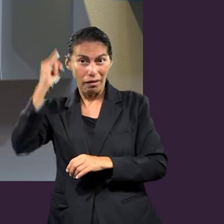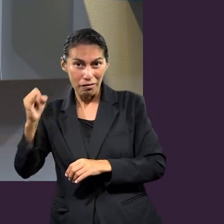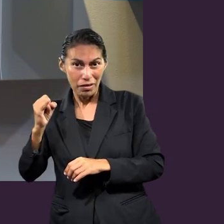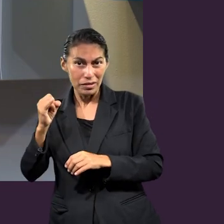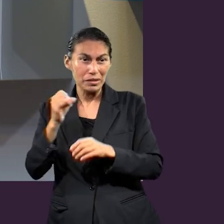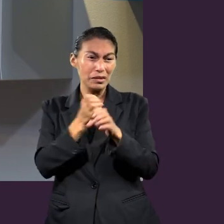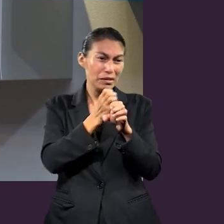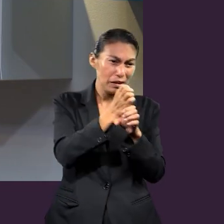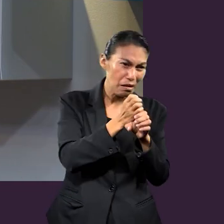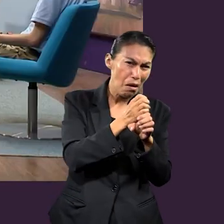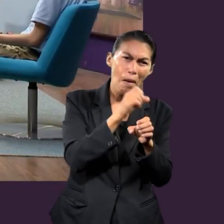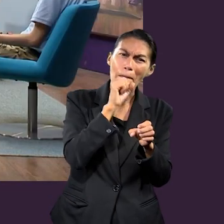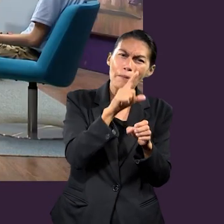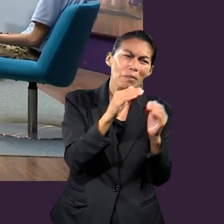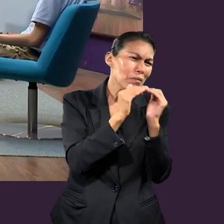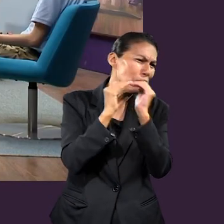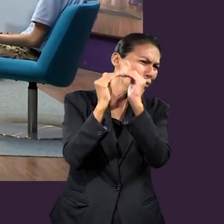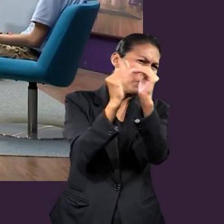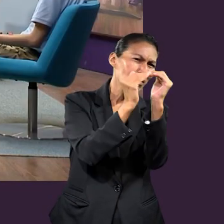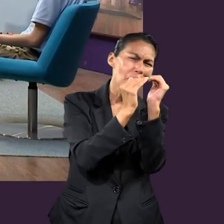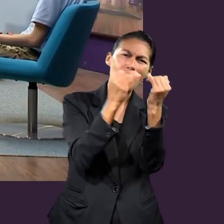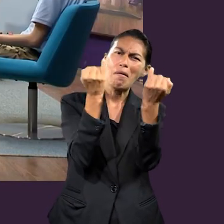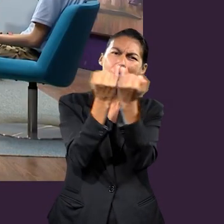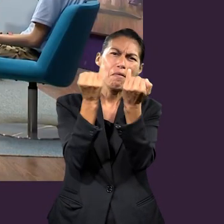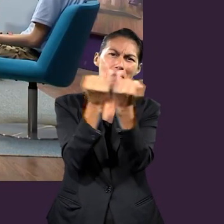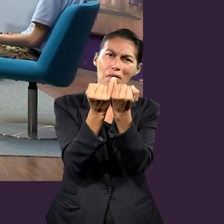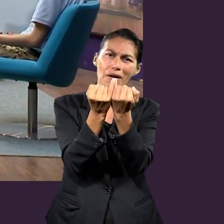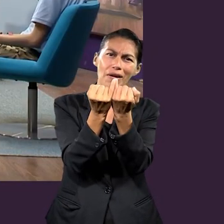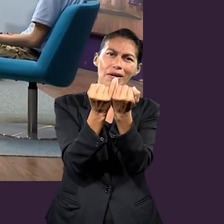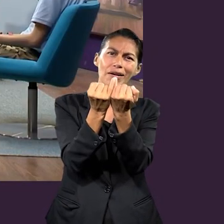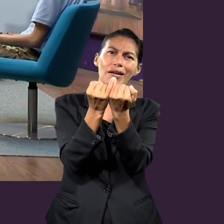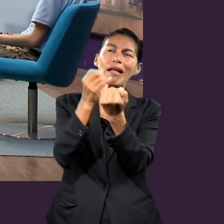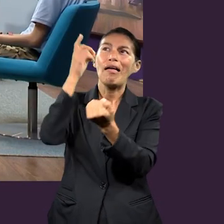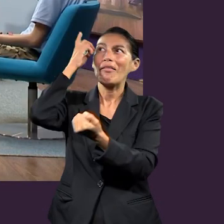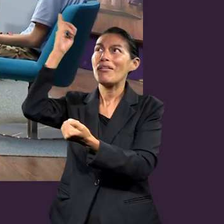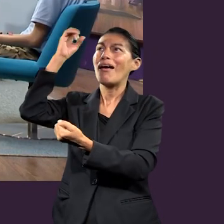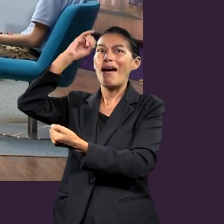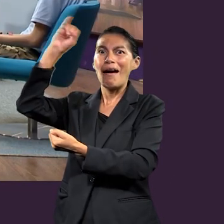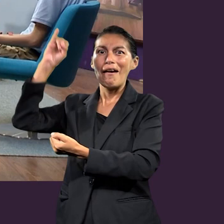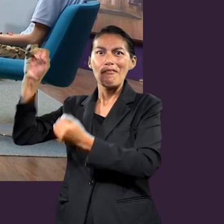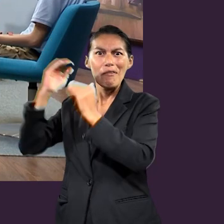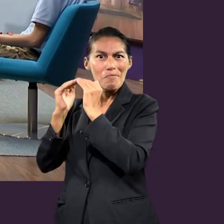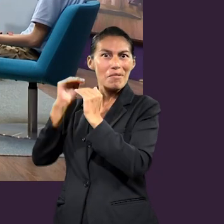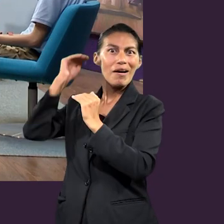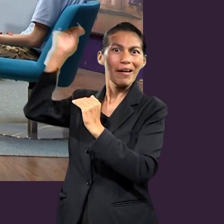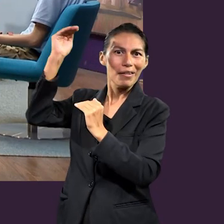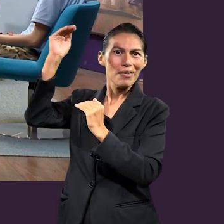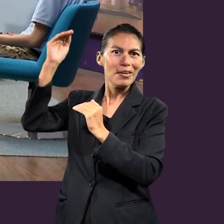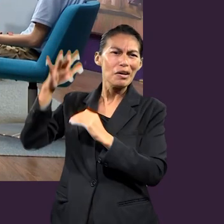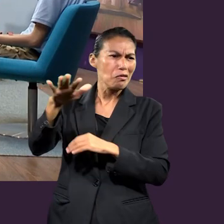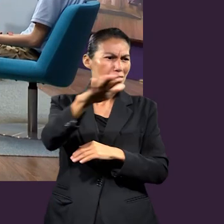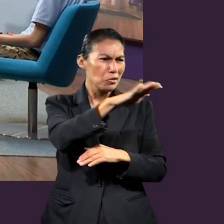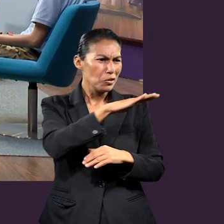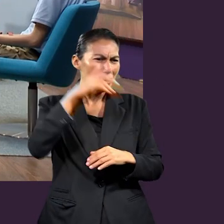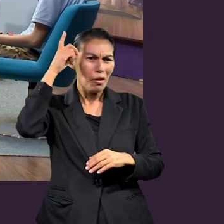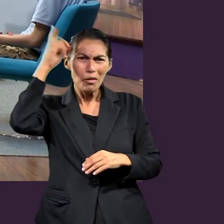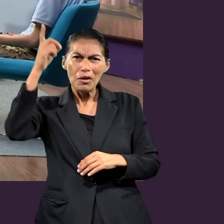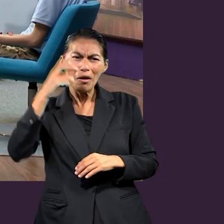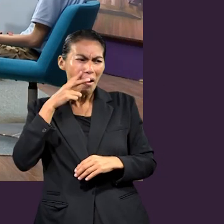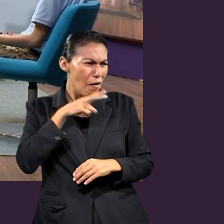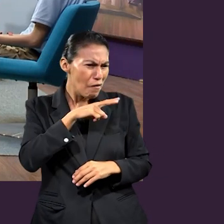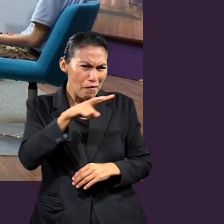tiempo donde habían esclavos, y hoy en día le escribía a los jefes, él tiene en claro, todos somos